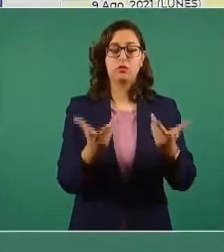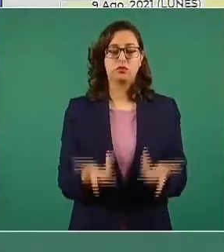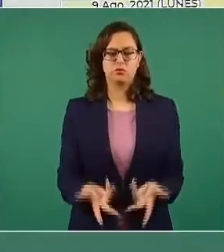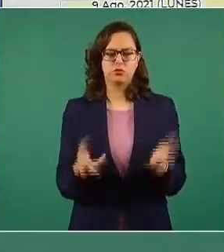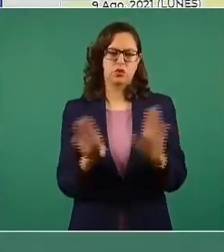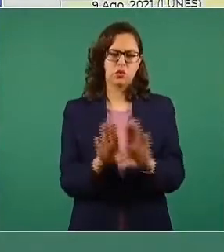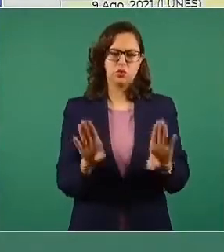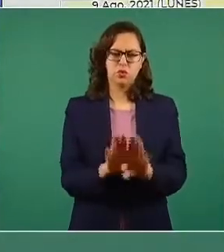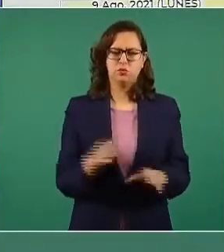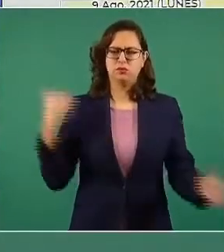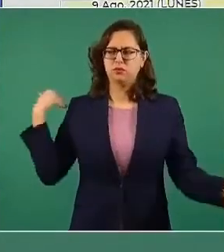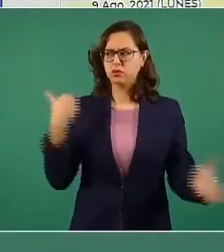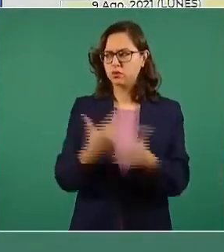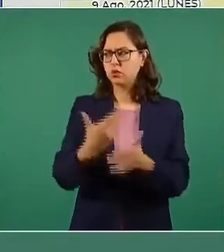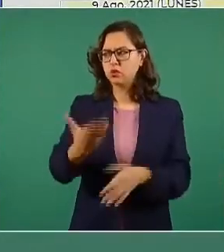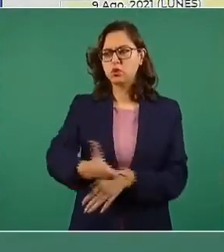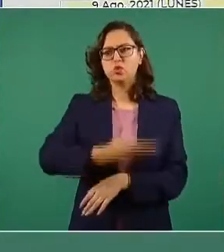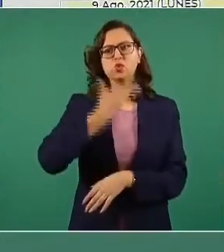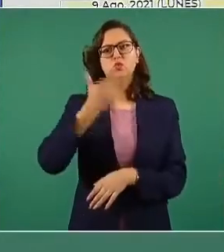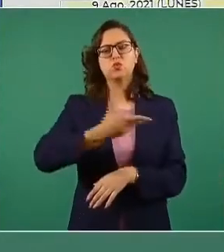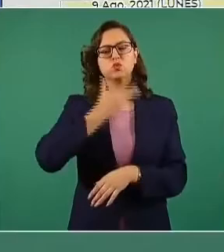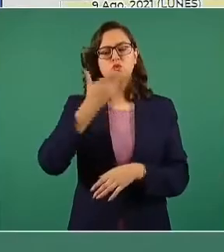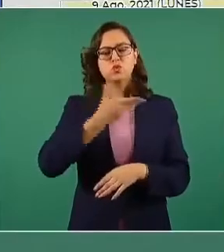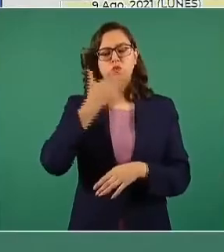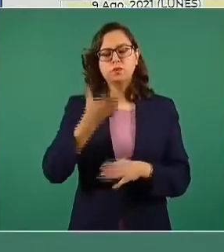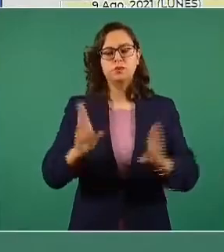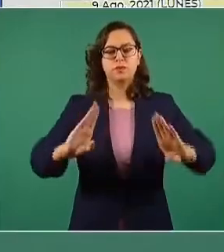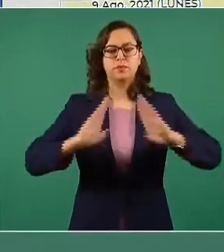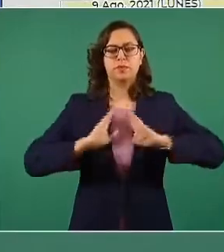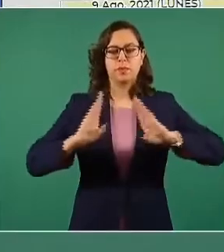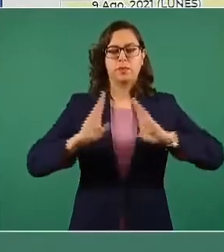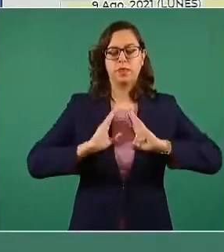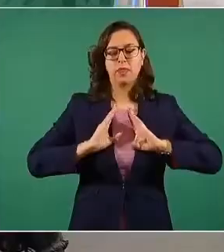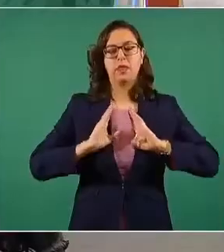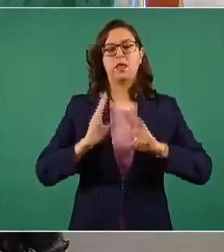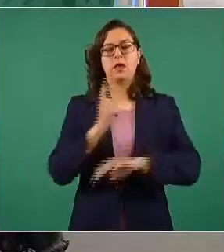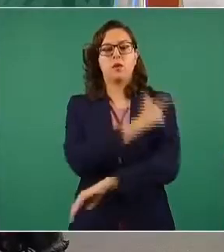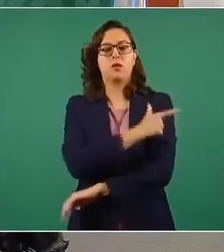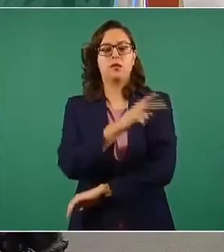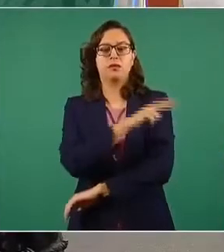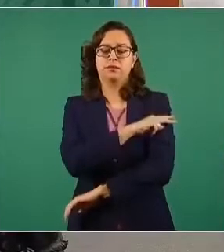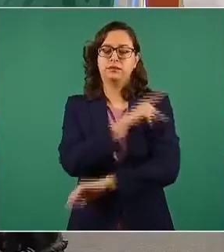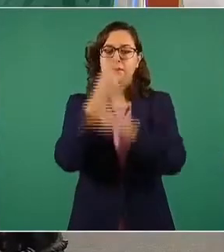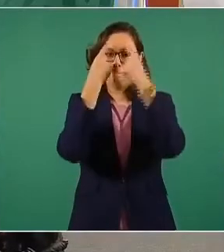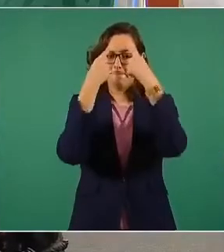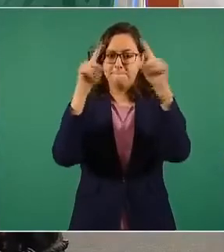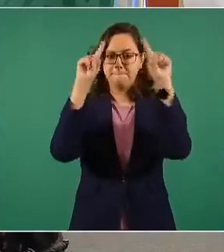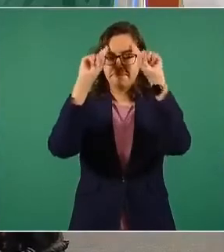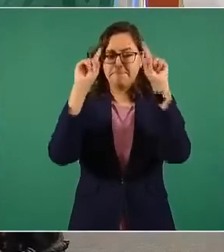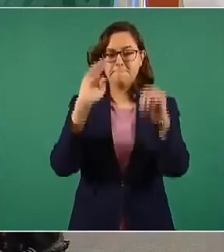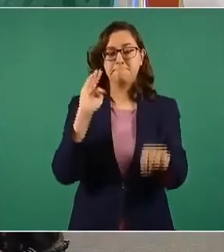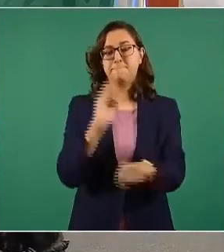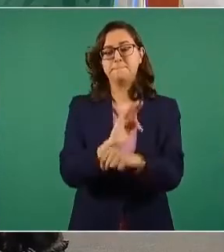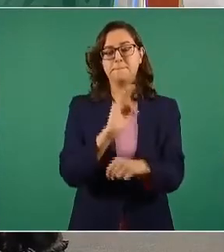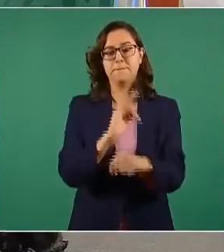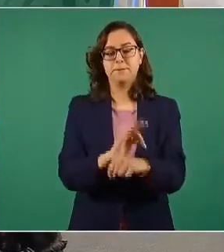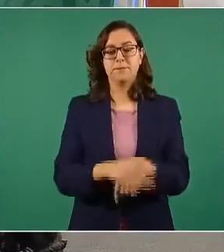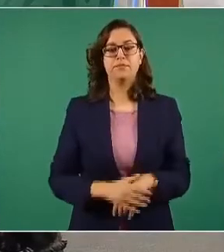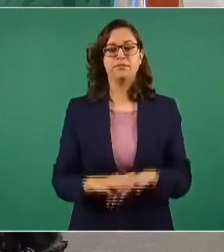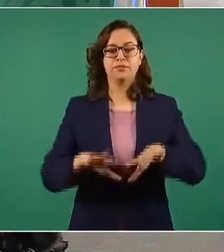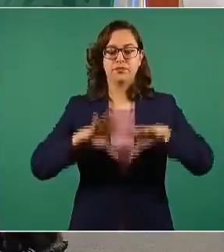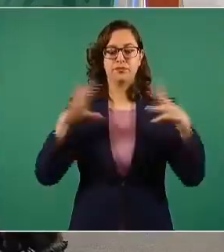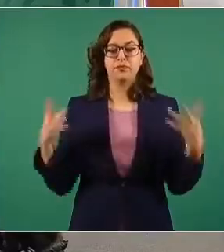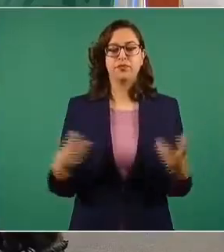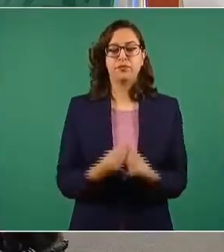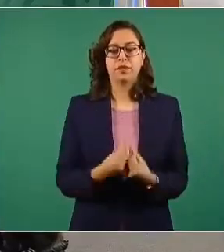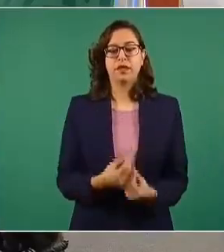del Ejército, de la Guardia Nacional y de Marina. Adelante, en resumen, la distribución realizada